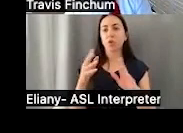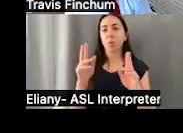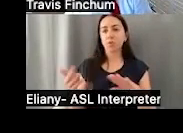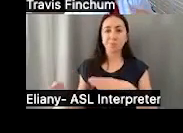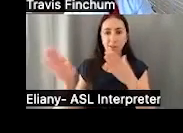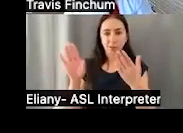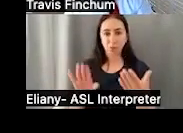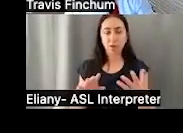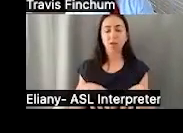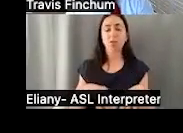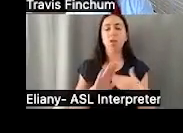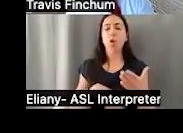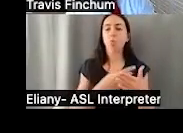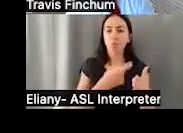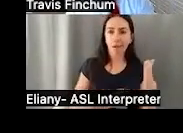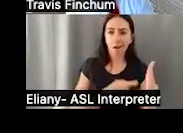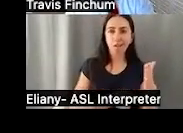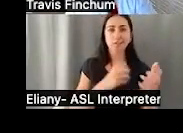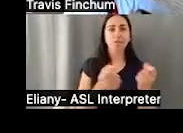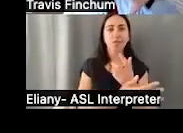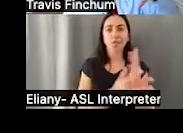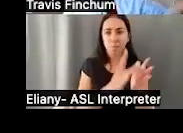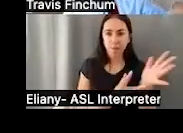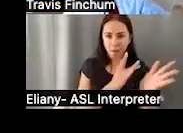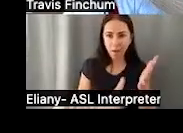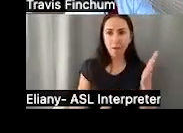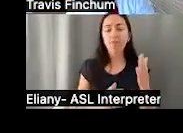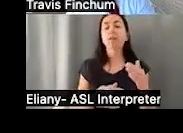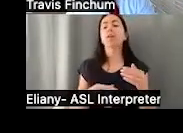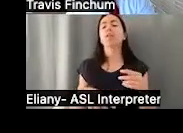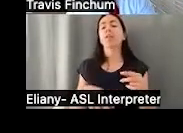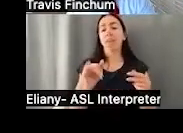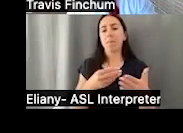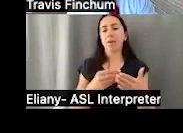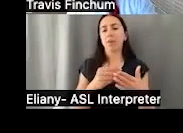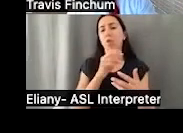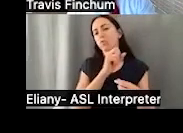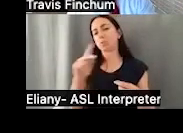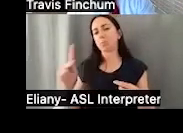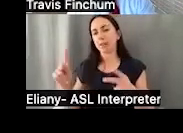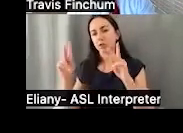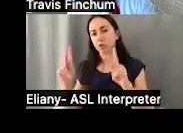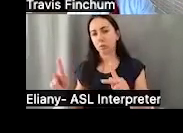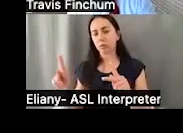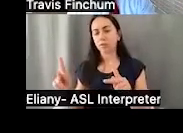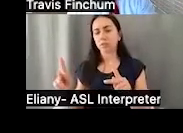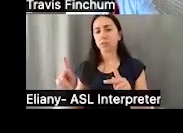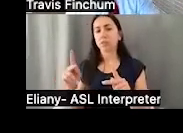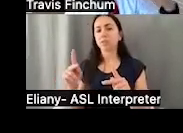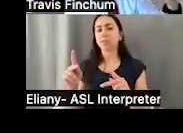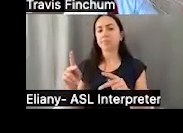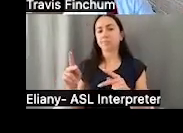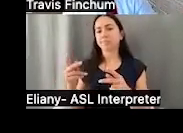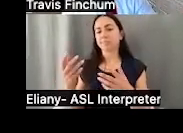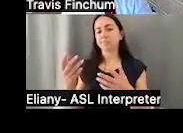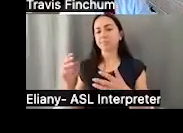después de todos los gastos y todos los pagos, las facturas, devuelven los